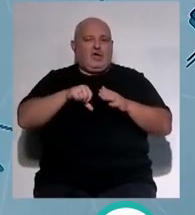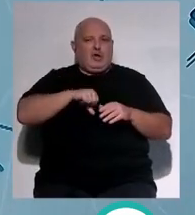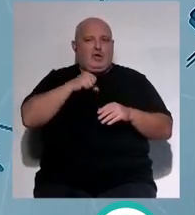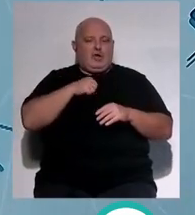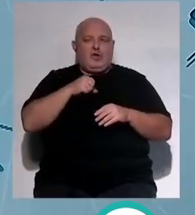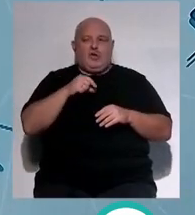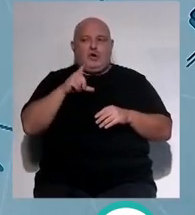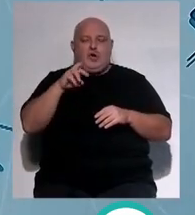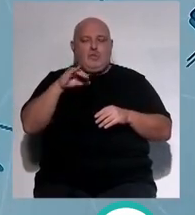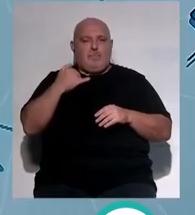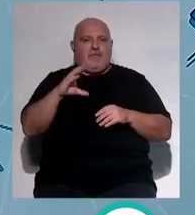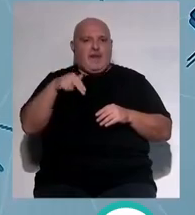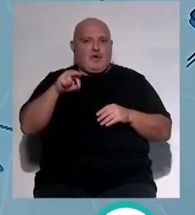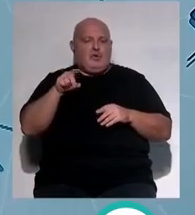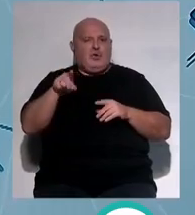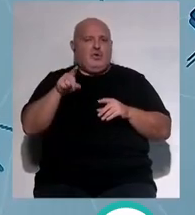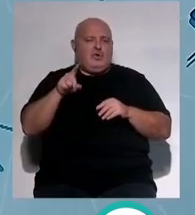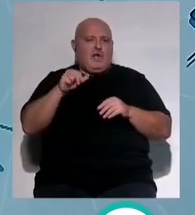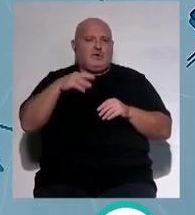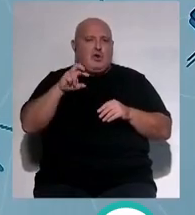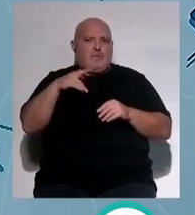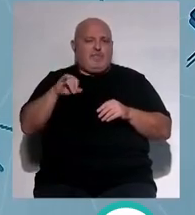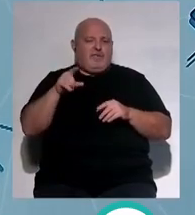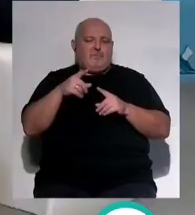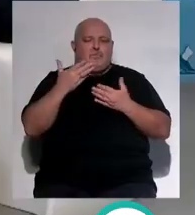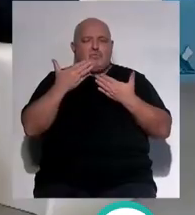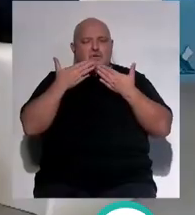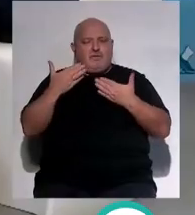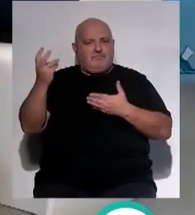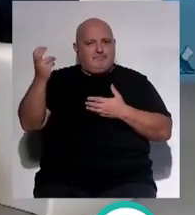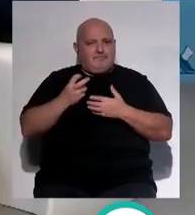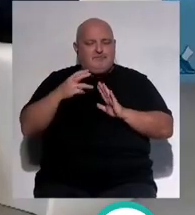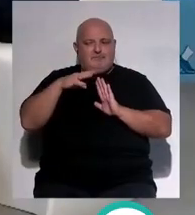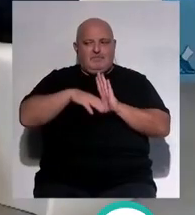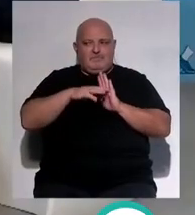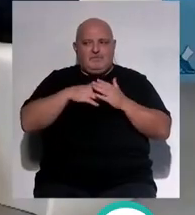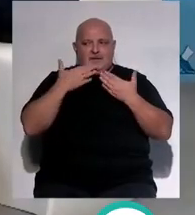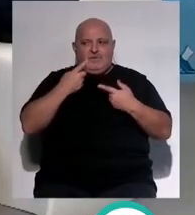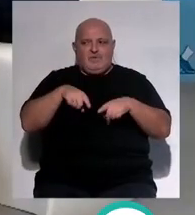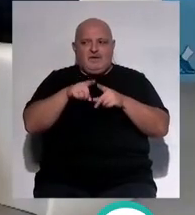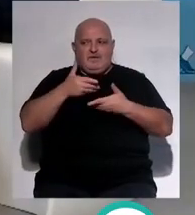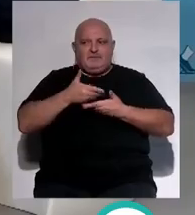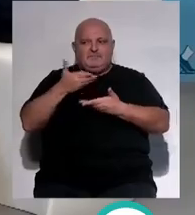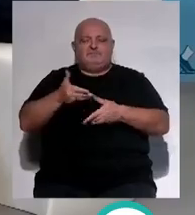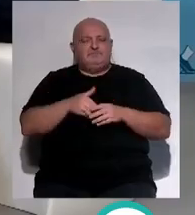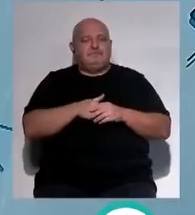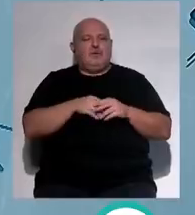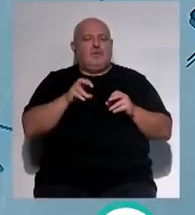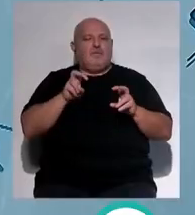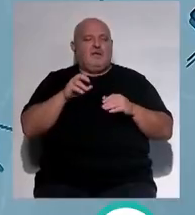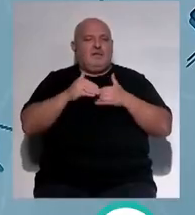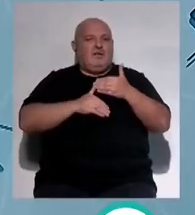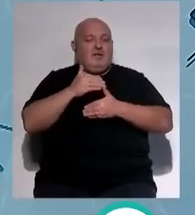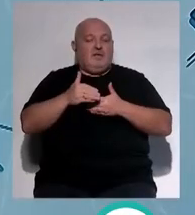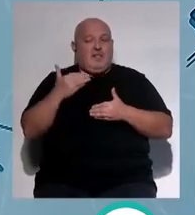hospital doctor López Cano que es Antonio López Cíferle muchísimas gracias por acompañarnos Gracias a vosotros por invitarme Hablo de nueva andadura